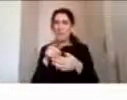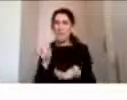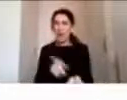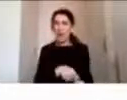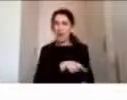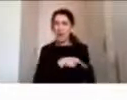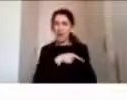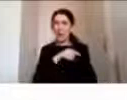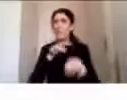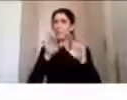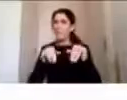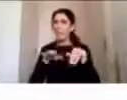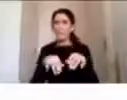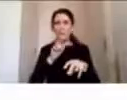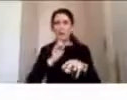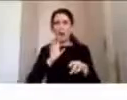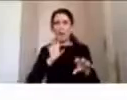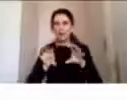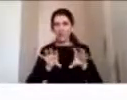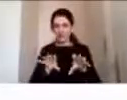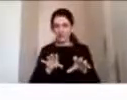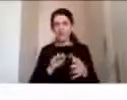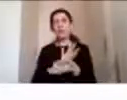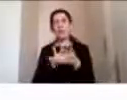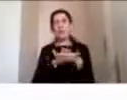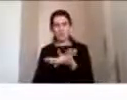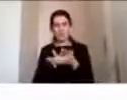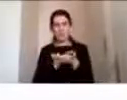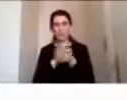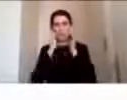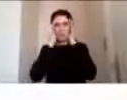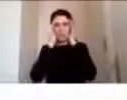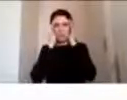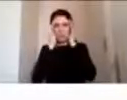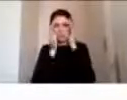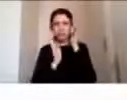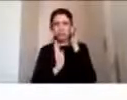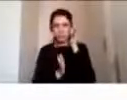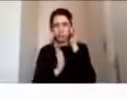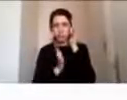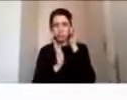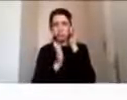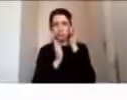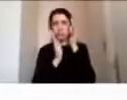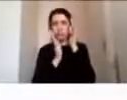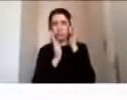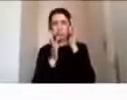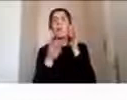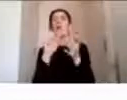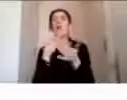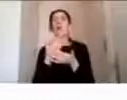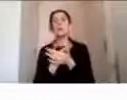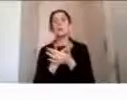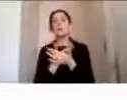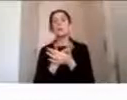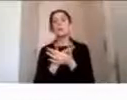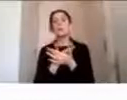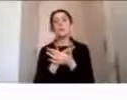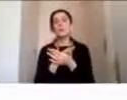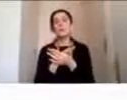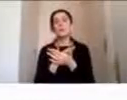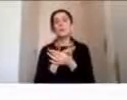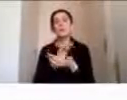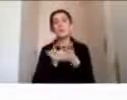una actividad por ejemplo la atención sostenida la usamos cuando debemos mantener la atención de forma constante mientras